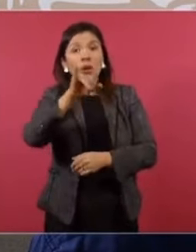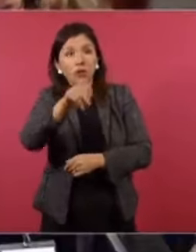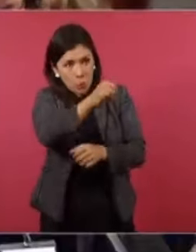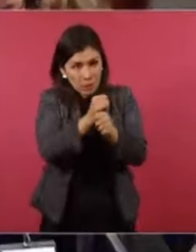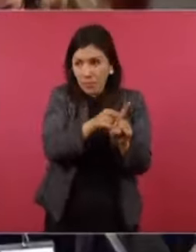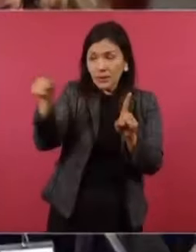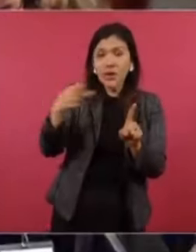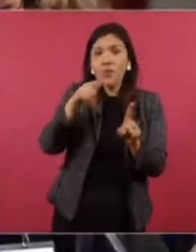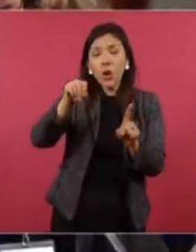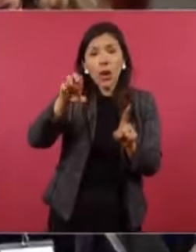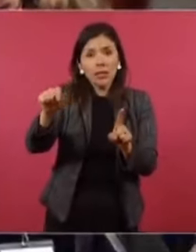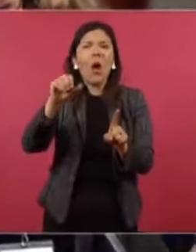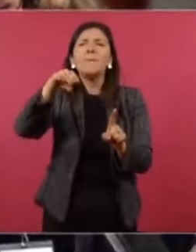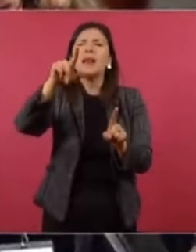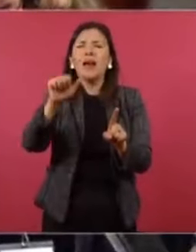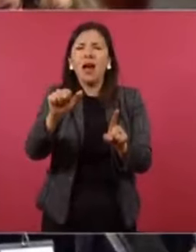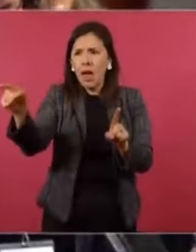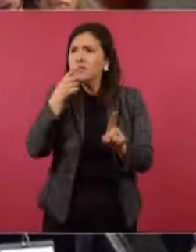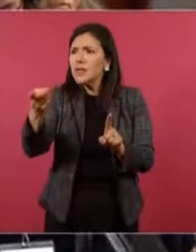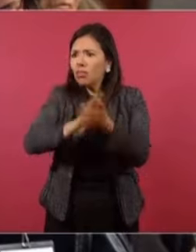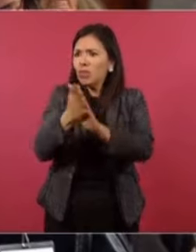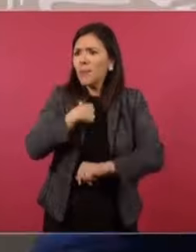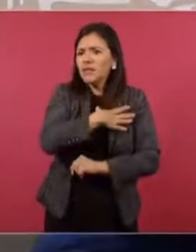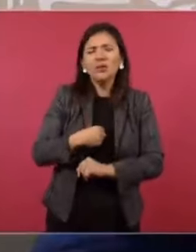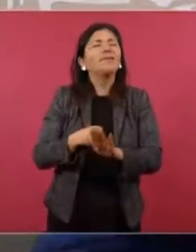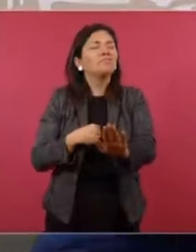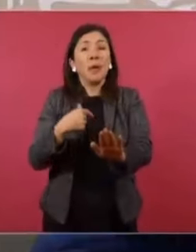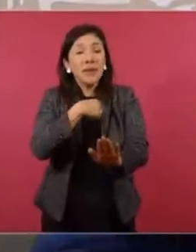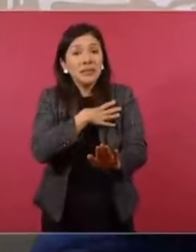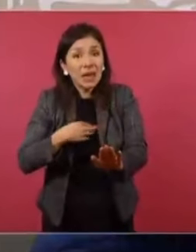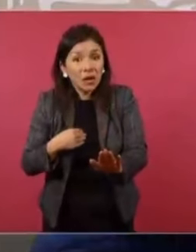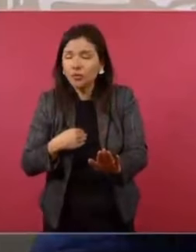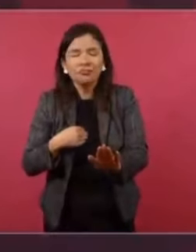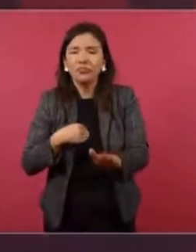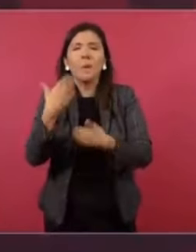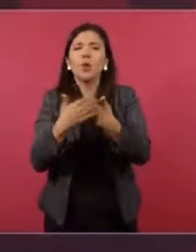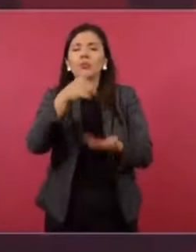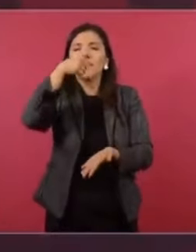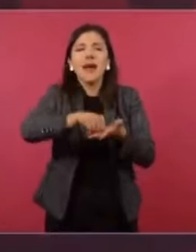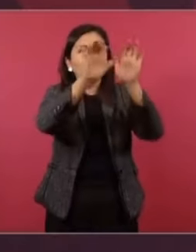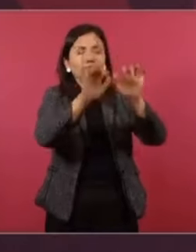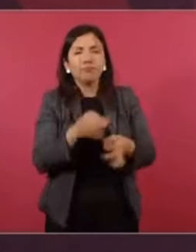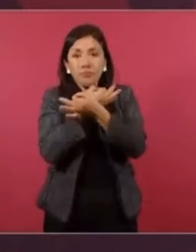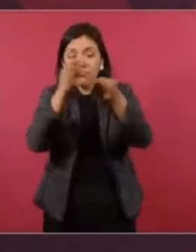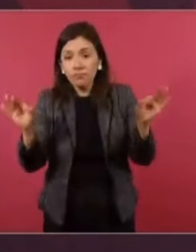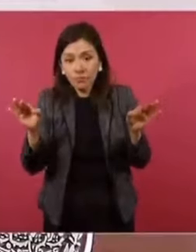mis hijos. Oye, Wiff, investigame a este Amilcar. ¿Por qué no están relacionando con mis hijos? Mis hijos van a publicar una carta.